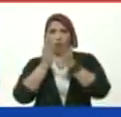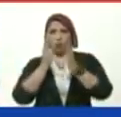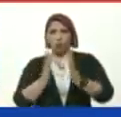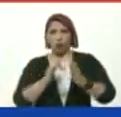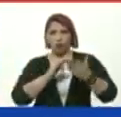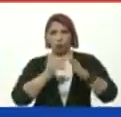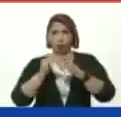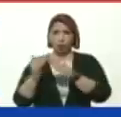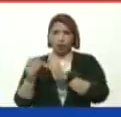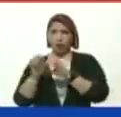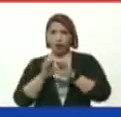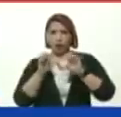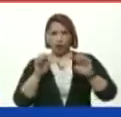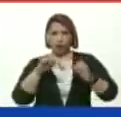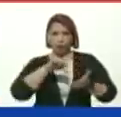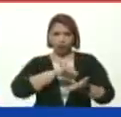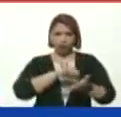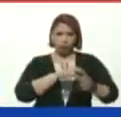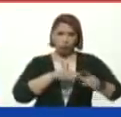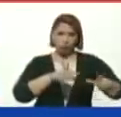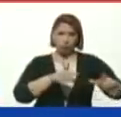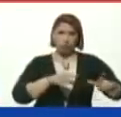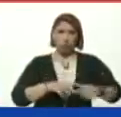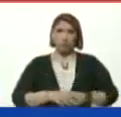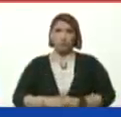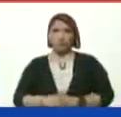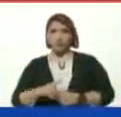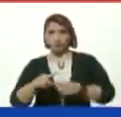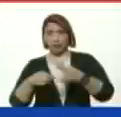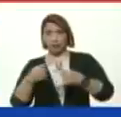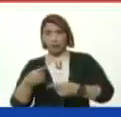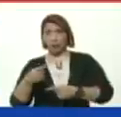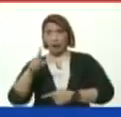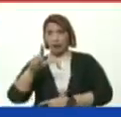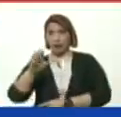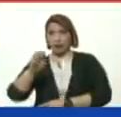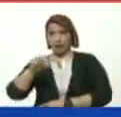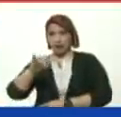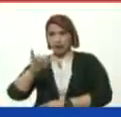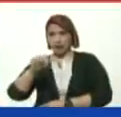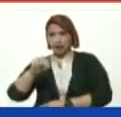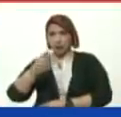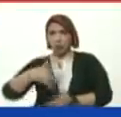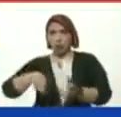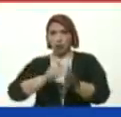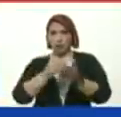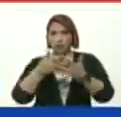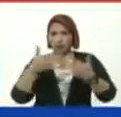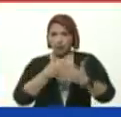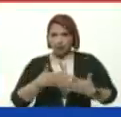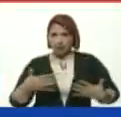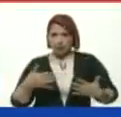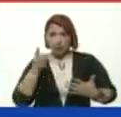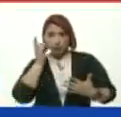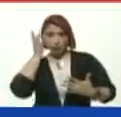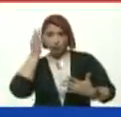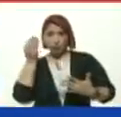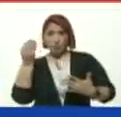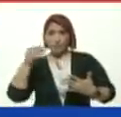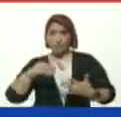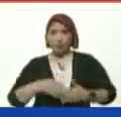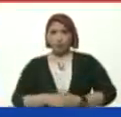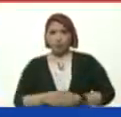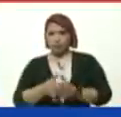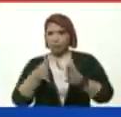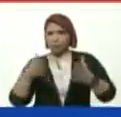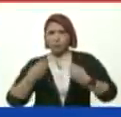Y educación lugarizada Después viene Lenín Romero Que vuelve a escribir Creatividad magisterial